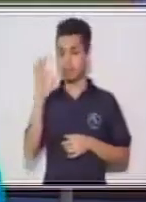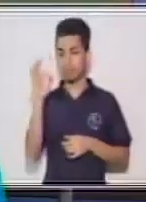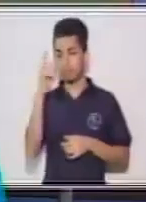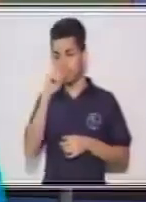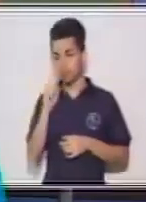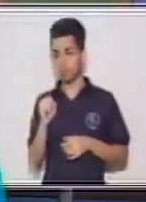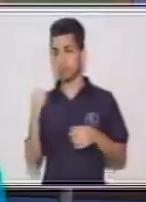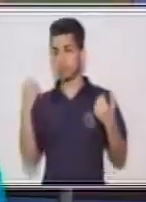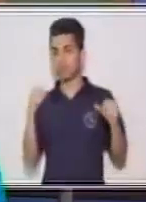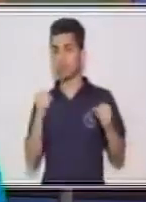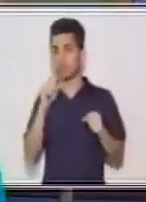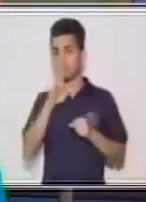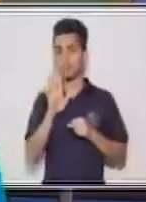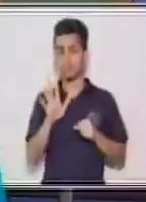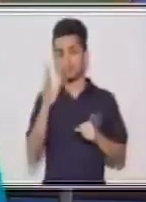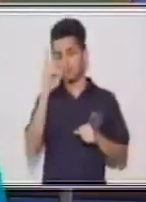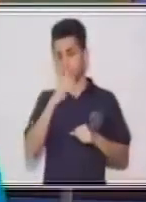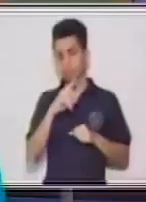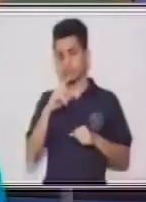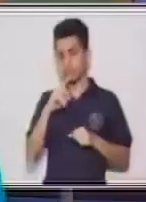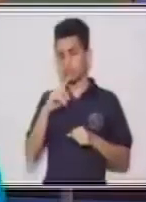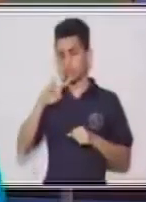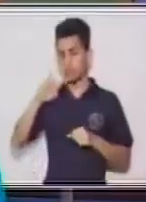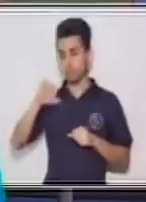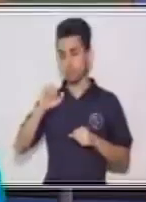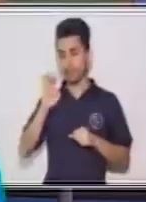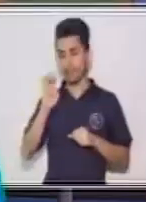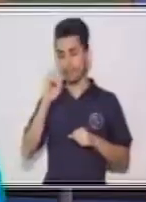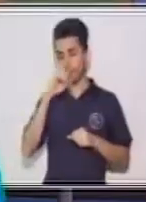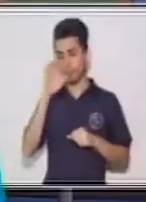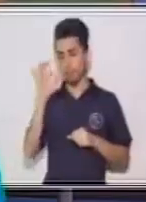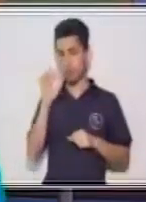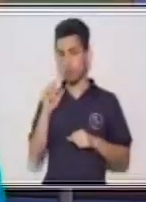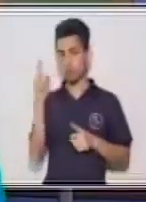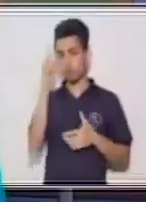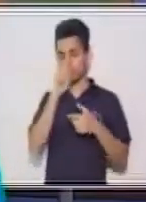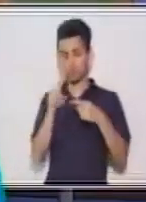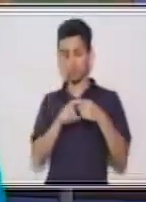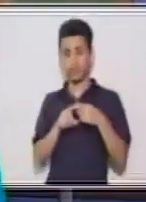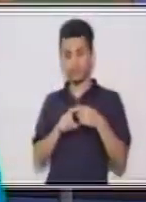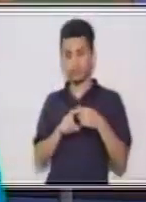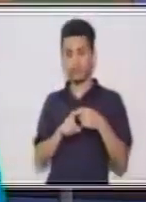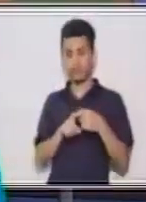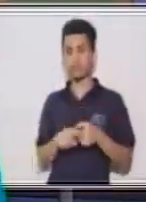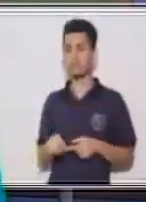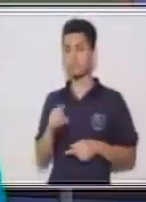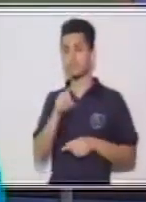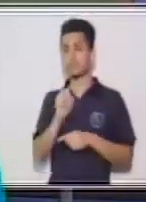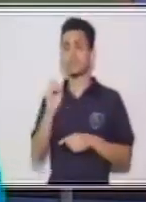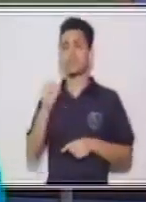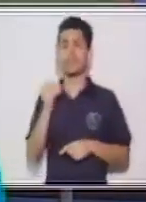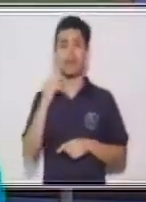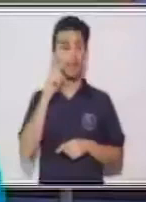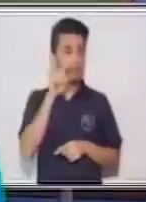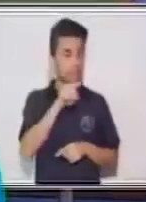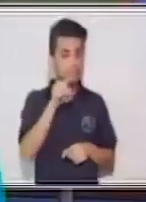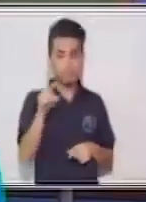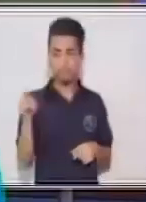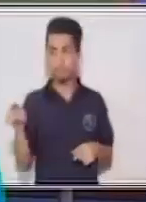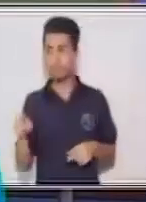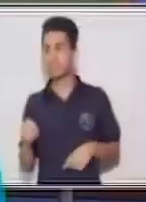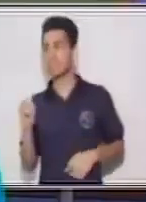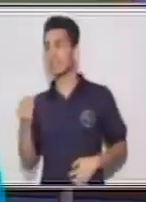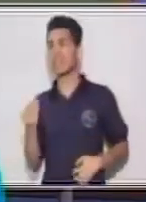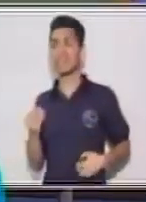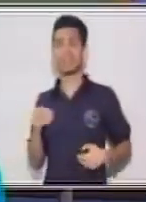realiza el sujeto y que ayuda a determinar también qué es lo que pretende o qué es lo que ha